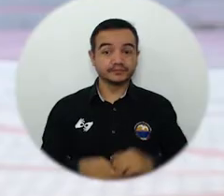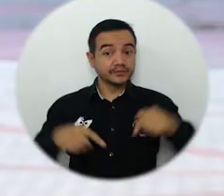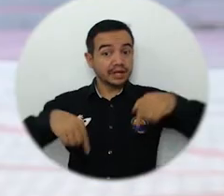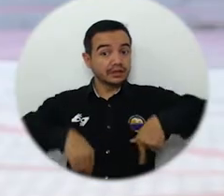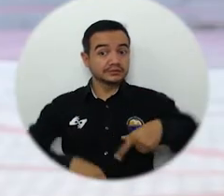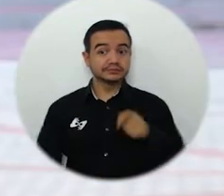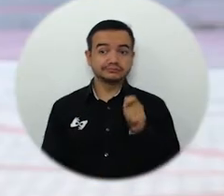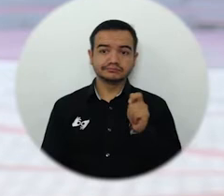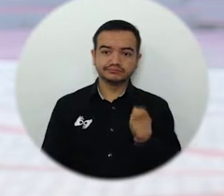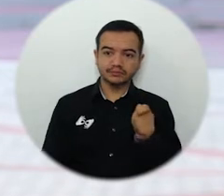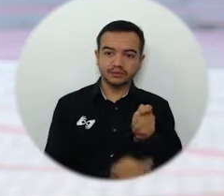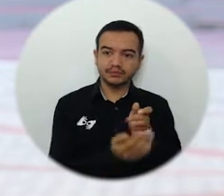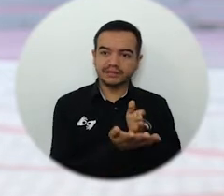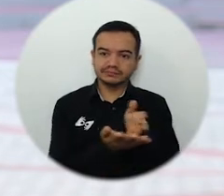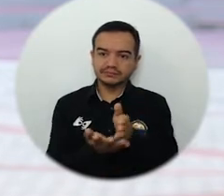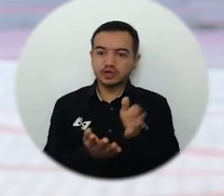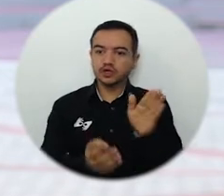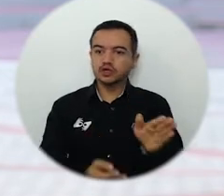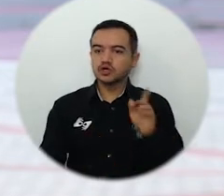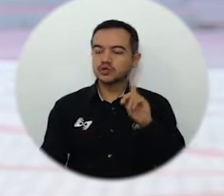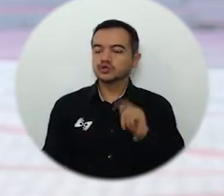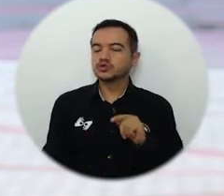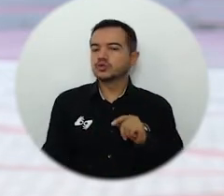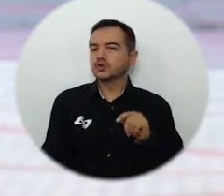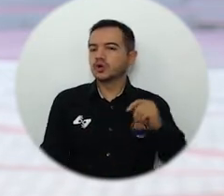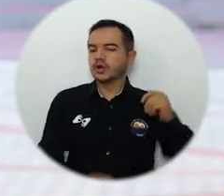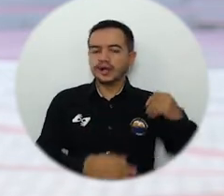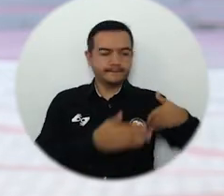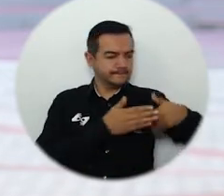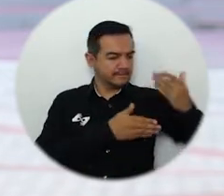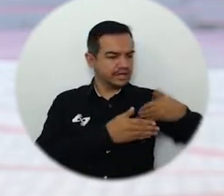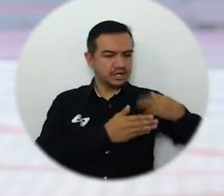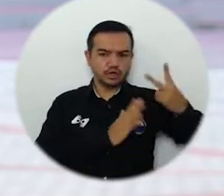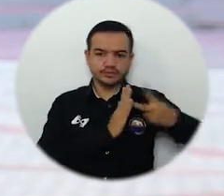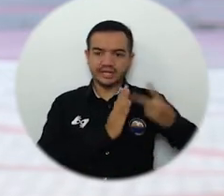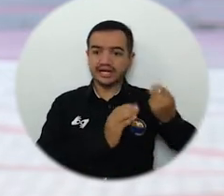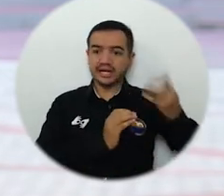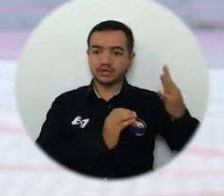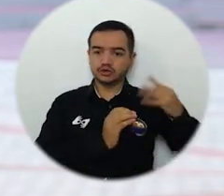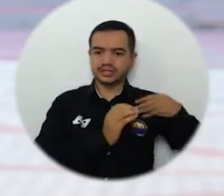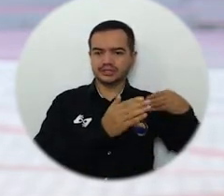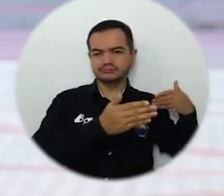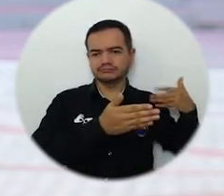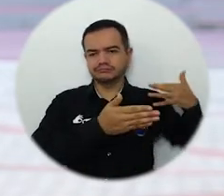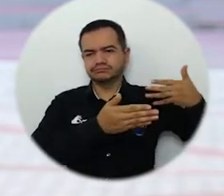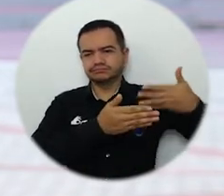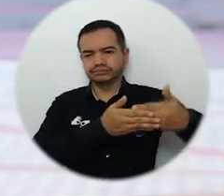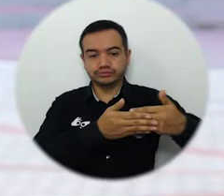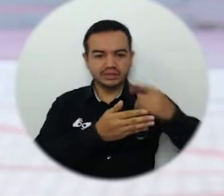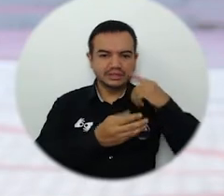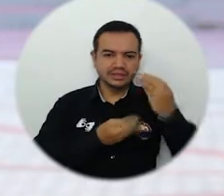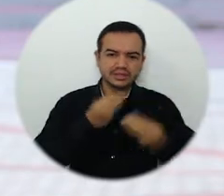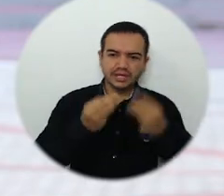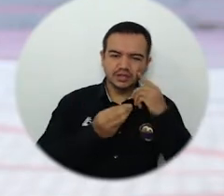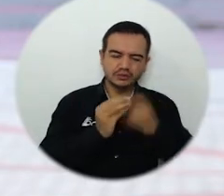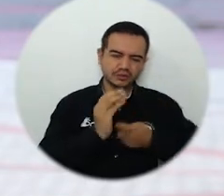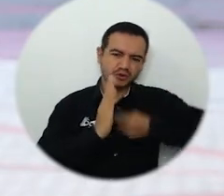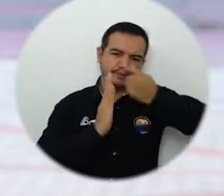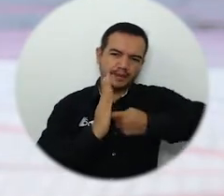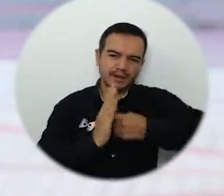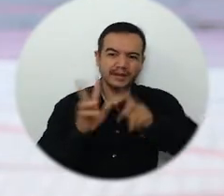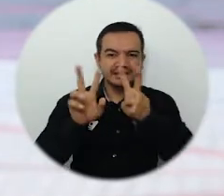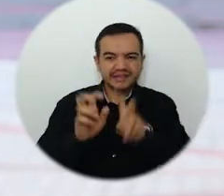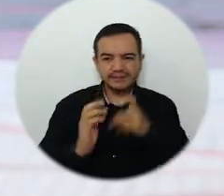El programa de Derecho desde el 2014 inició un proceso de discusión y de ajuste curricular muy importante que